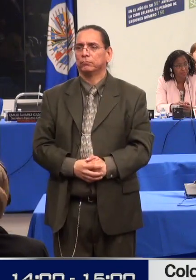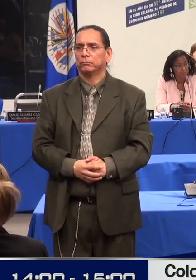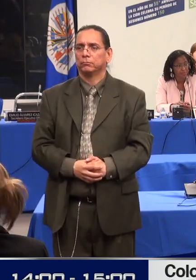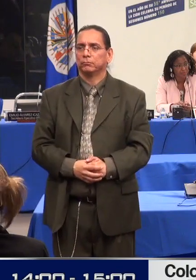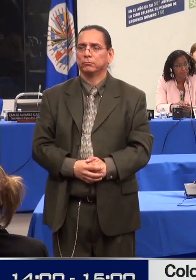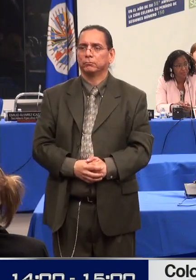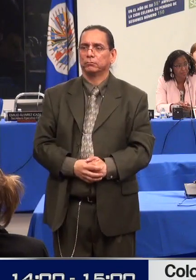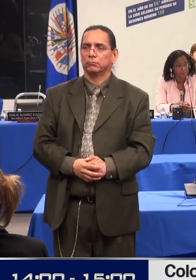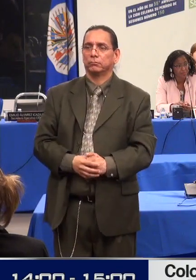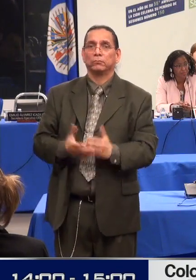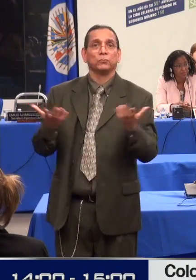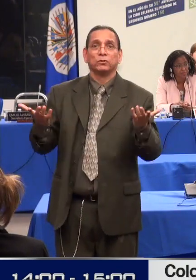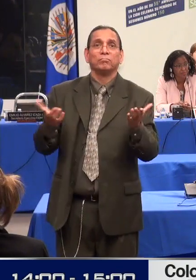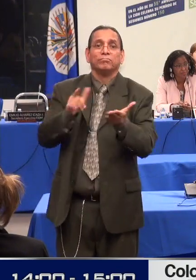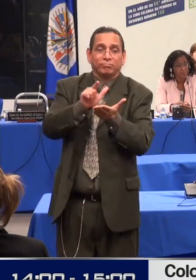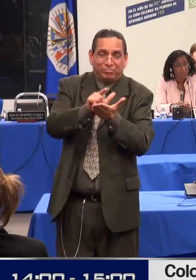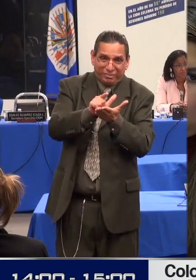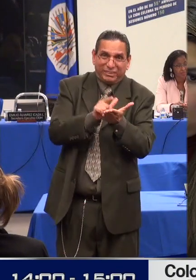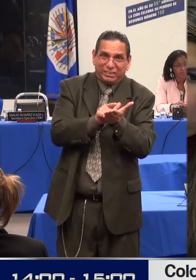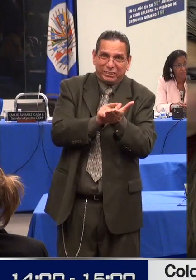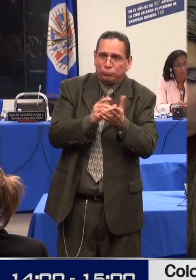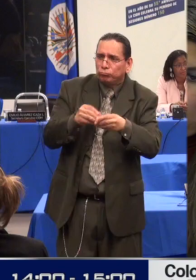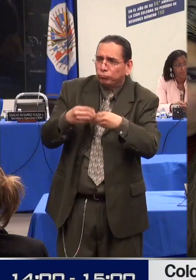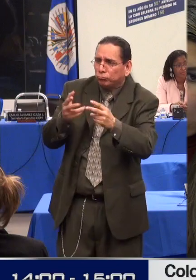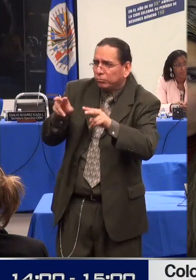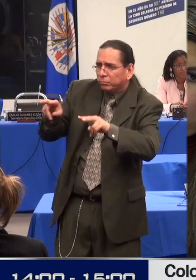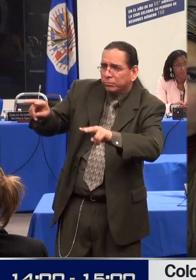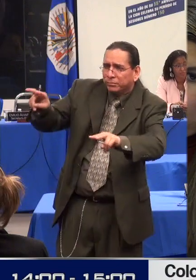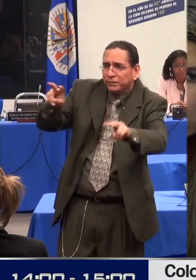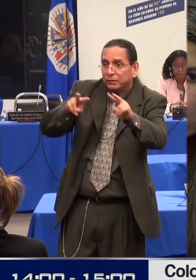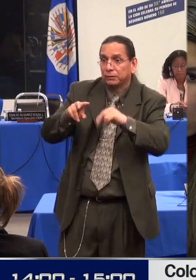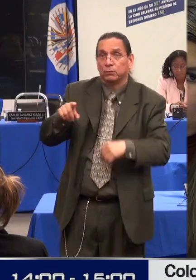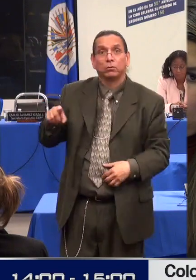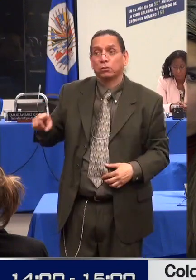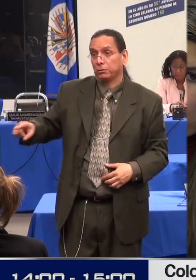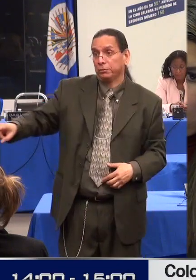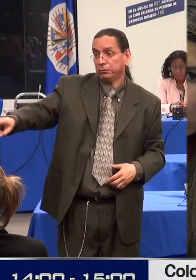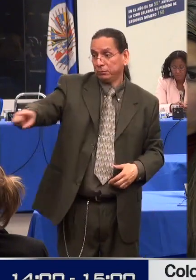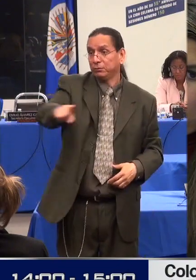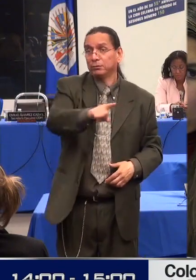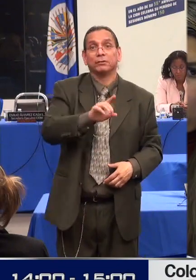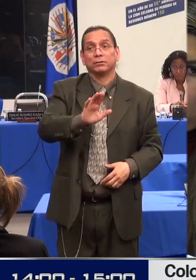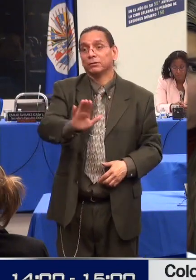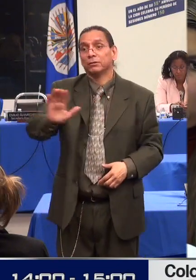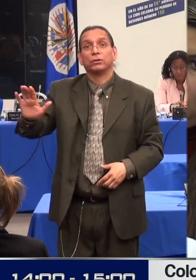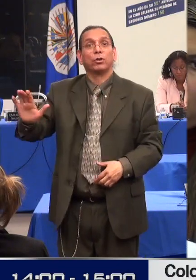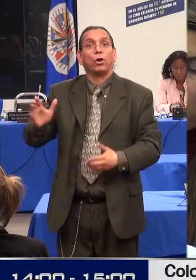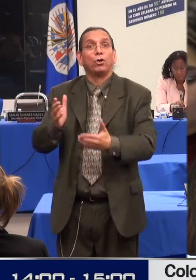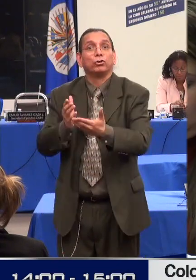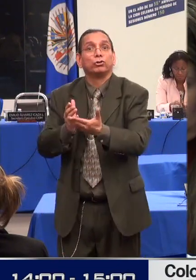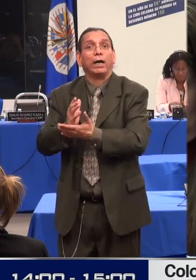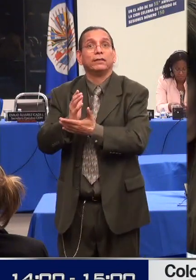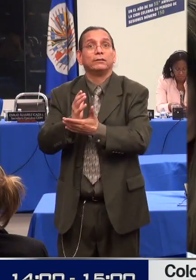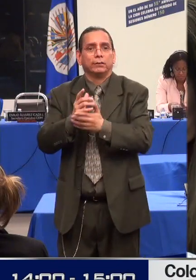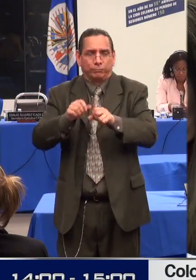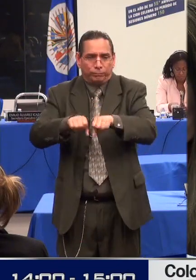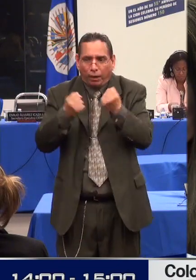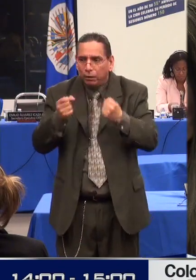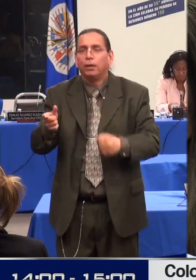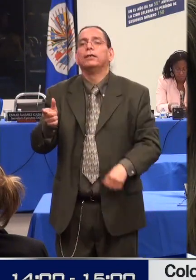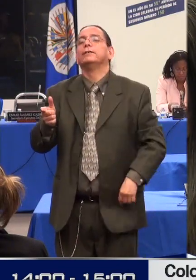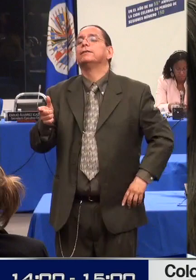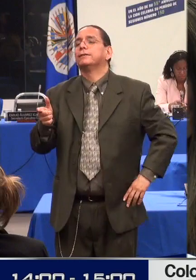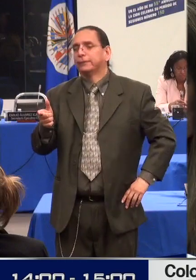derechos fundamentales, como en este caso, en Colombia la serialización y los derechos sexuales y reproductivos